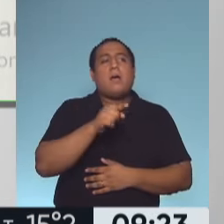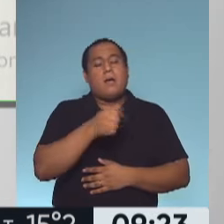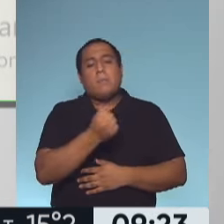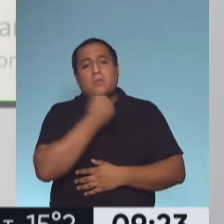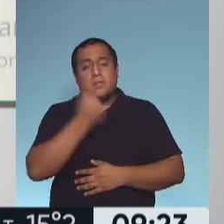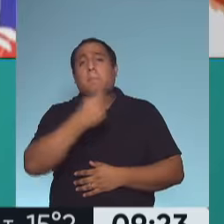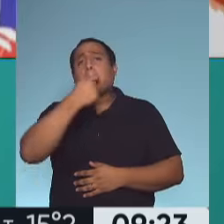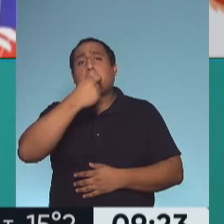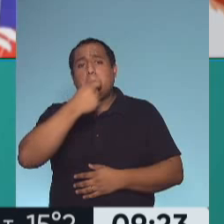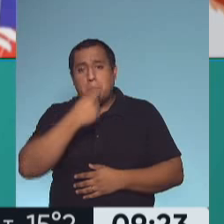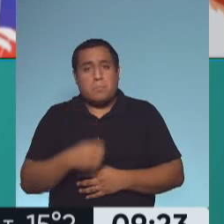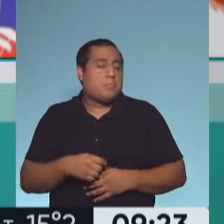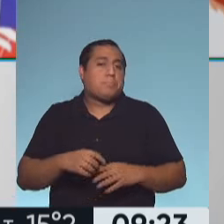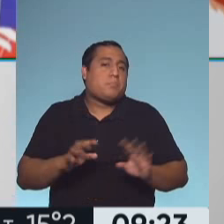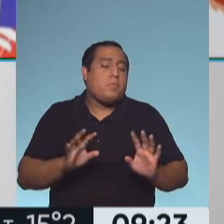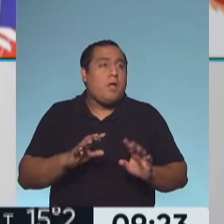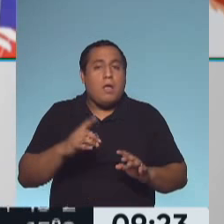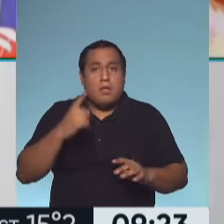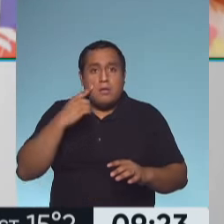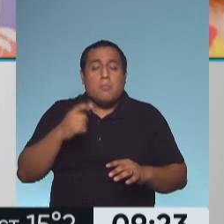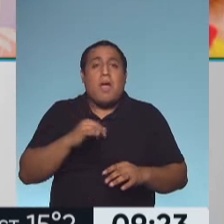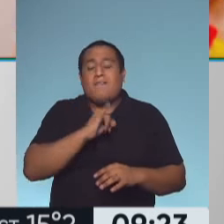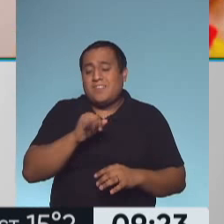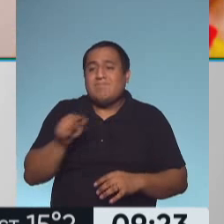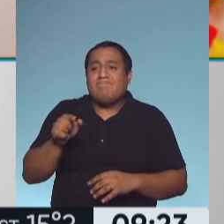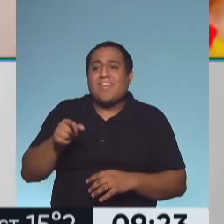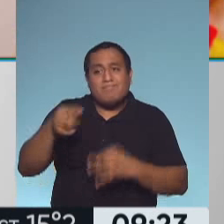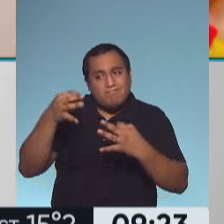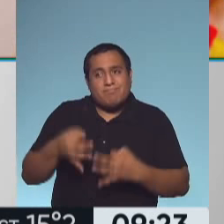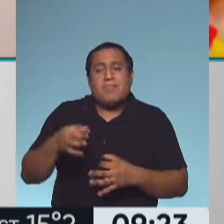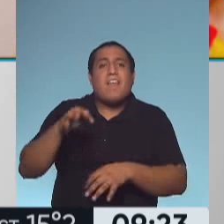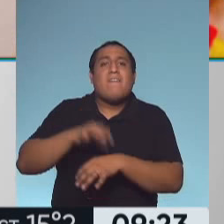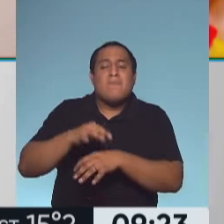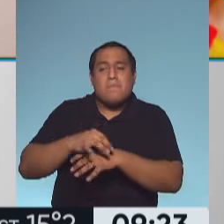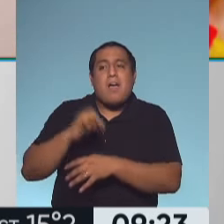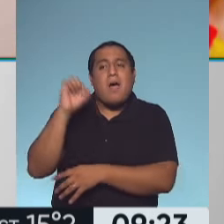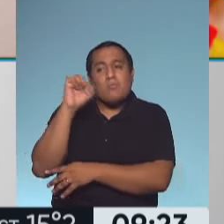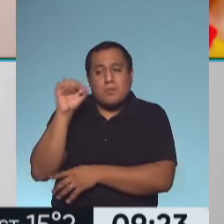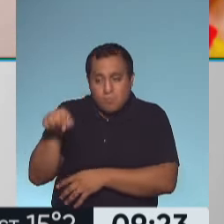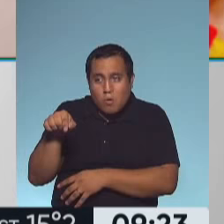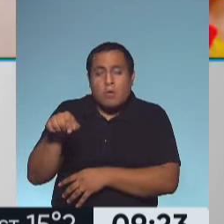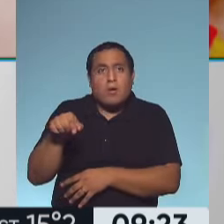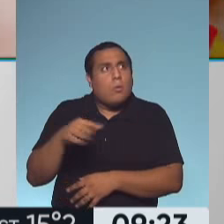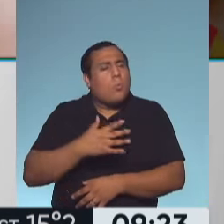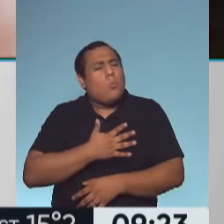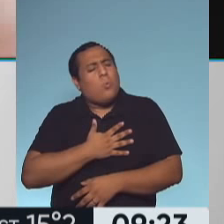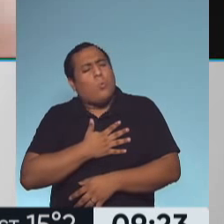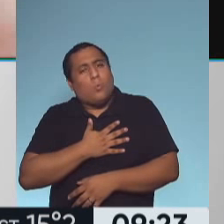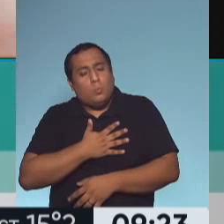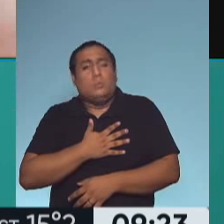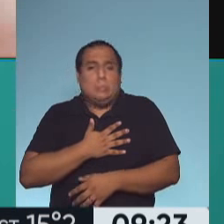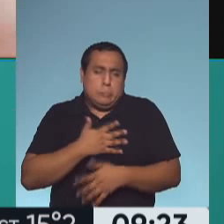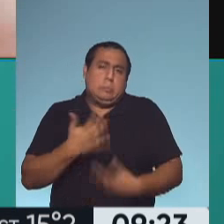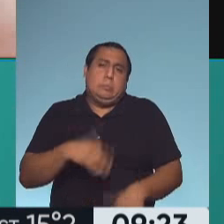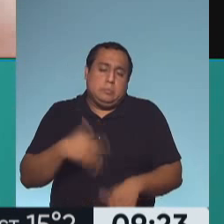cuando nos dan un diagnóstico de esta naturaleza en general nos impacta, es lo primero que sucede. Entonces, existen muchos caminos para acompañar a nuestros hijos